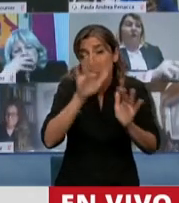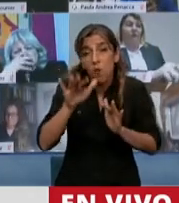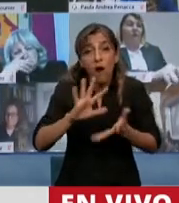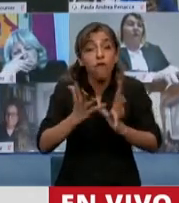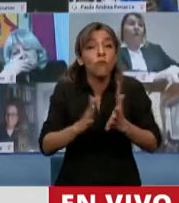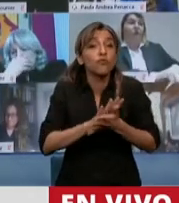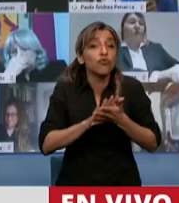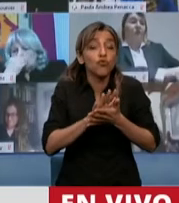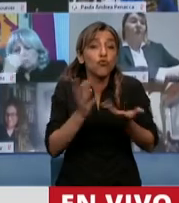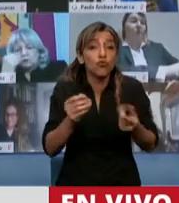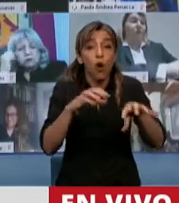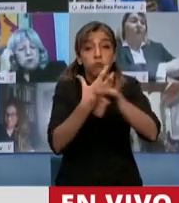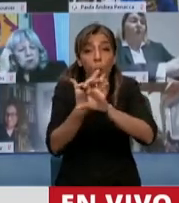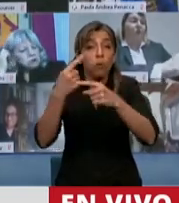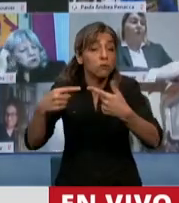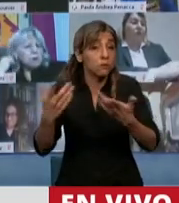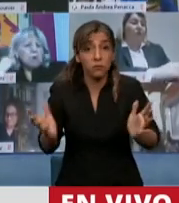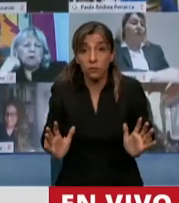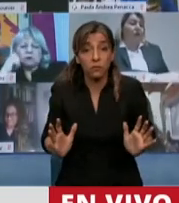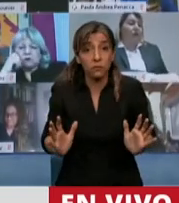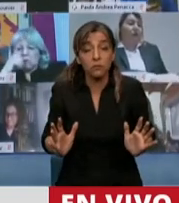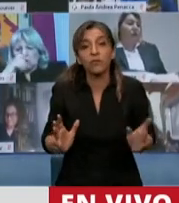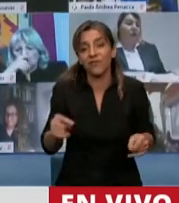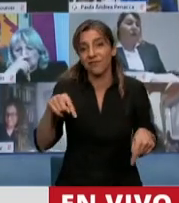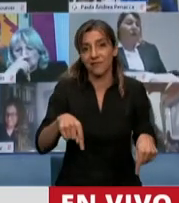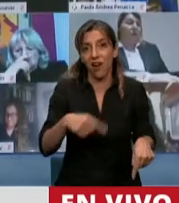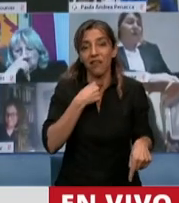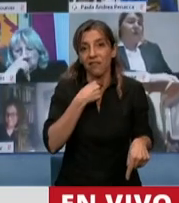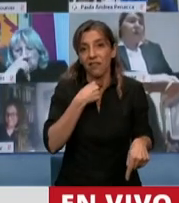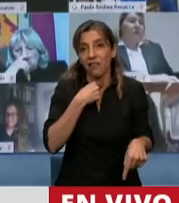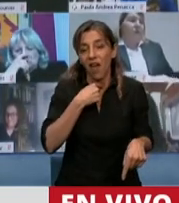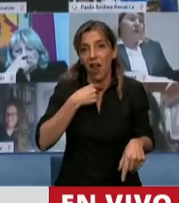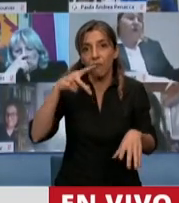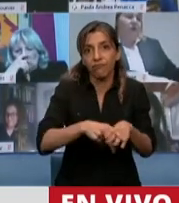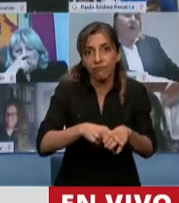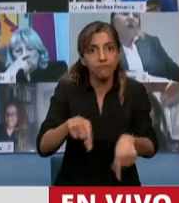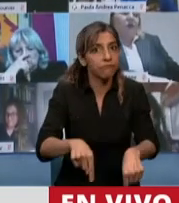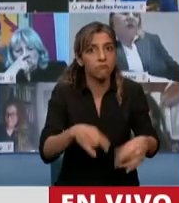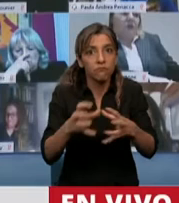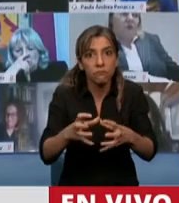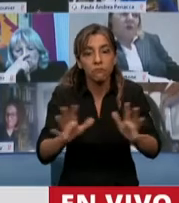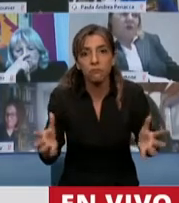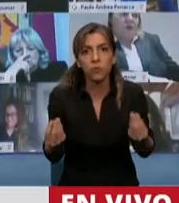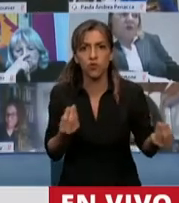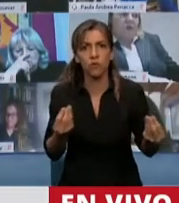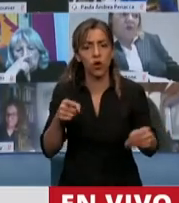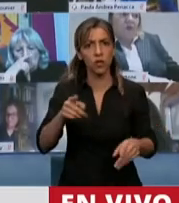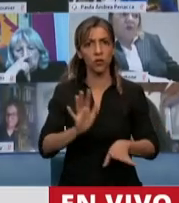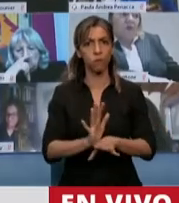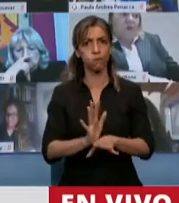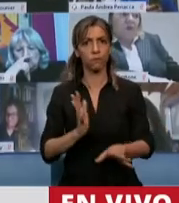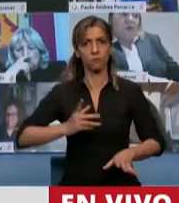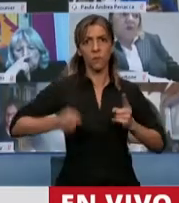Intentar evitar proscribir el funcionamiento del Congreso de la Cámara de Diputados es autoritarismo puro.